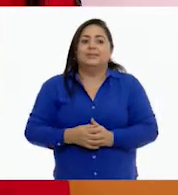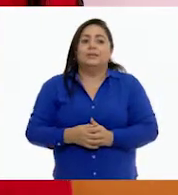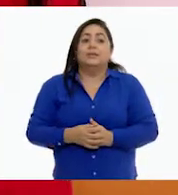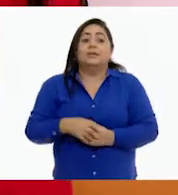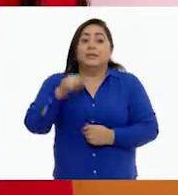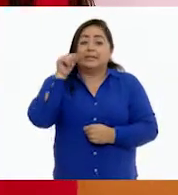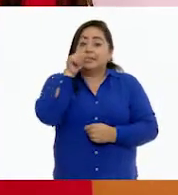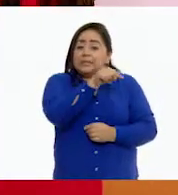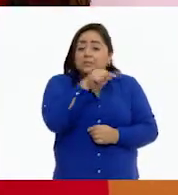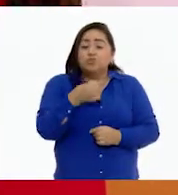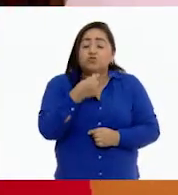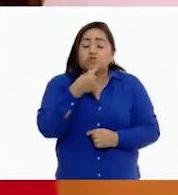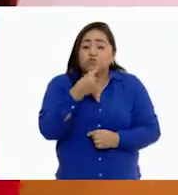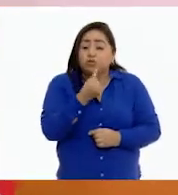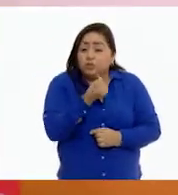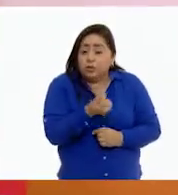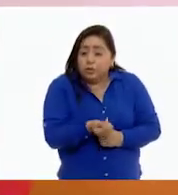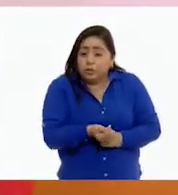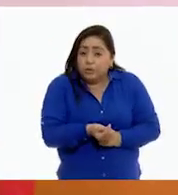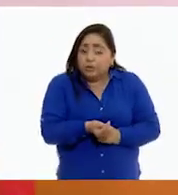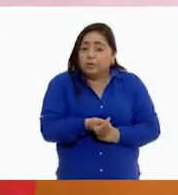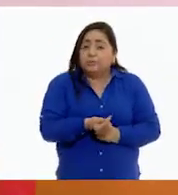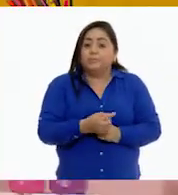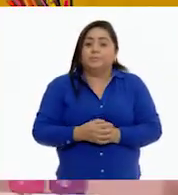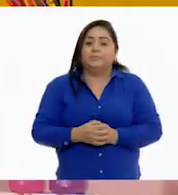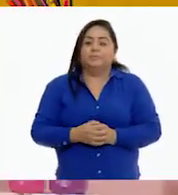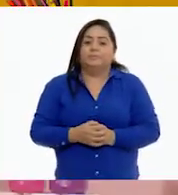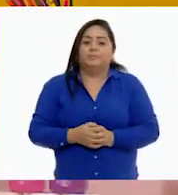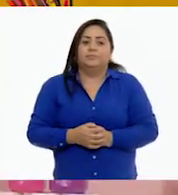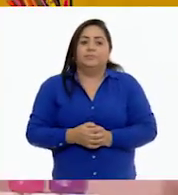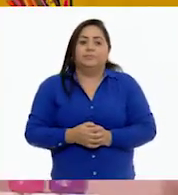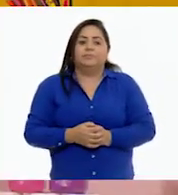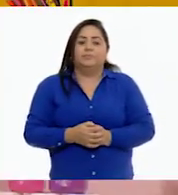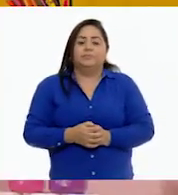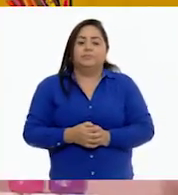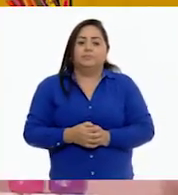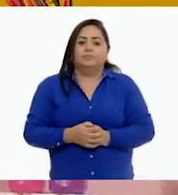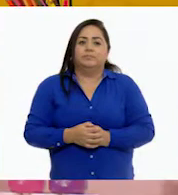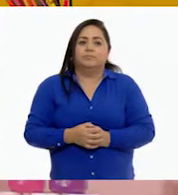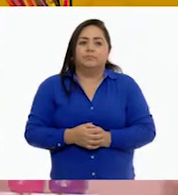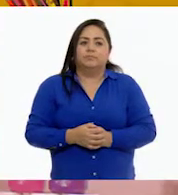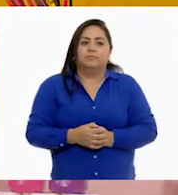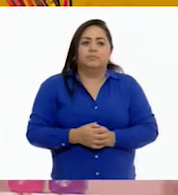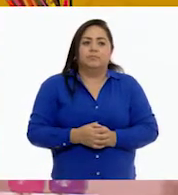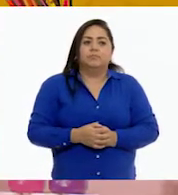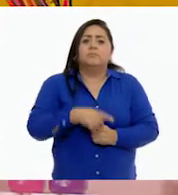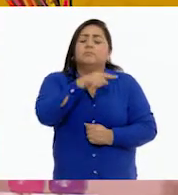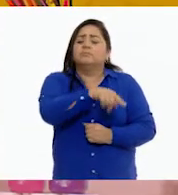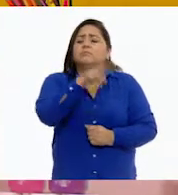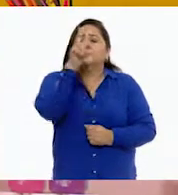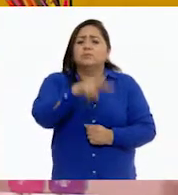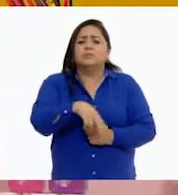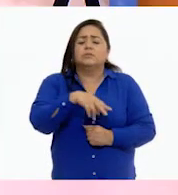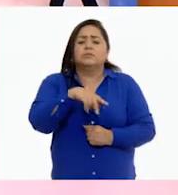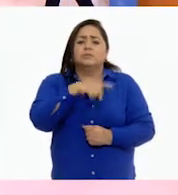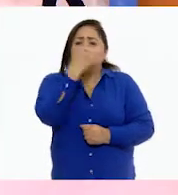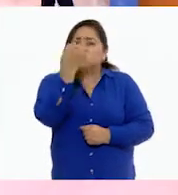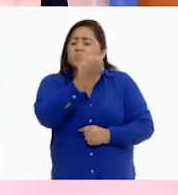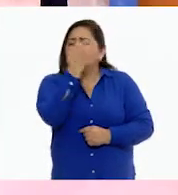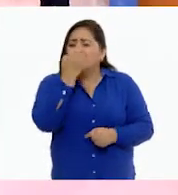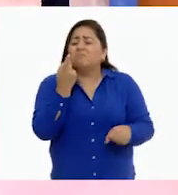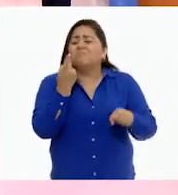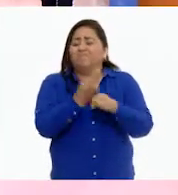Este pequeñito pasó una situación en la escuela.